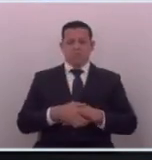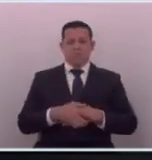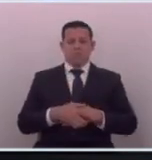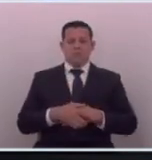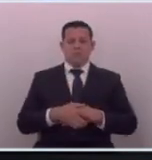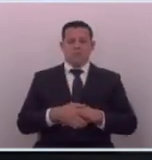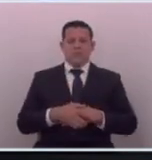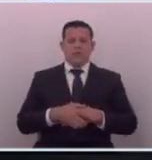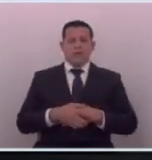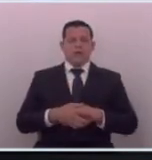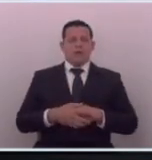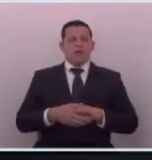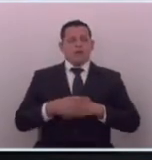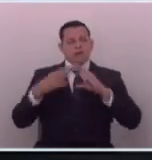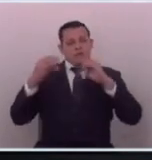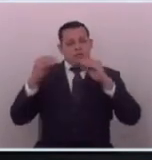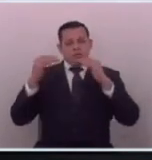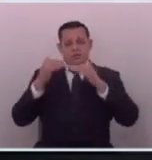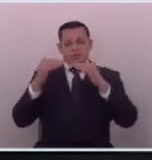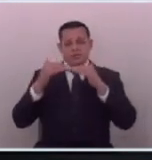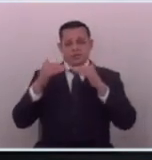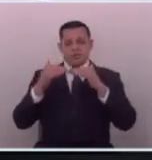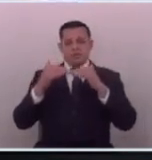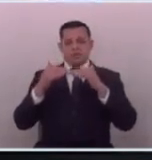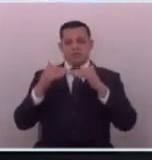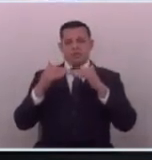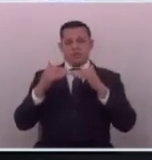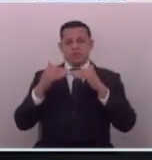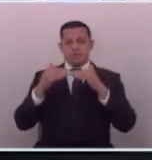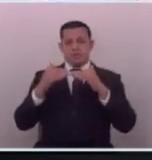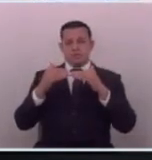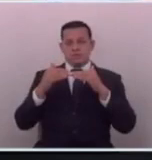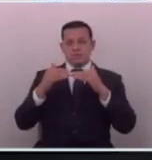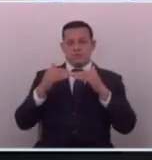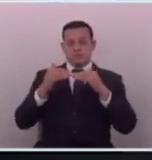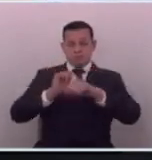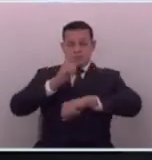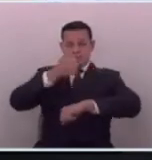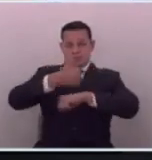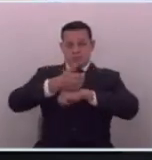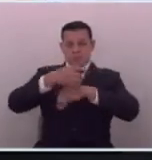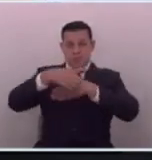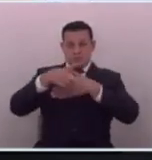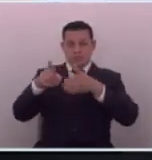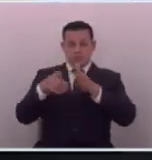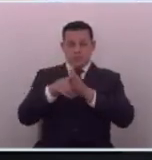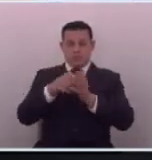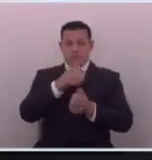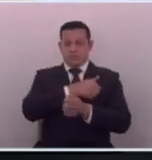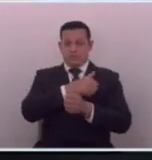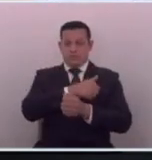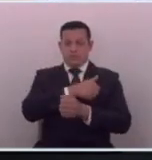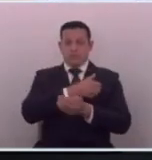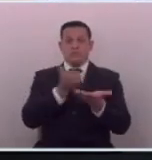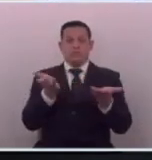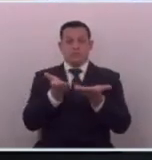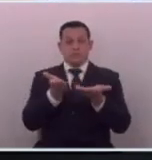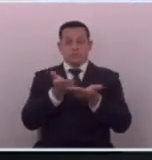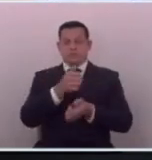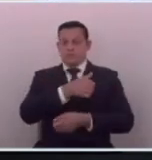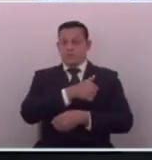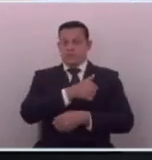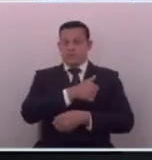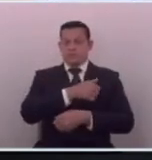cuando hablamos también y ejercemos una postura como diputado debemos de hacerlo responsablemente